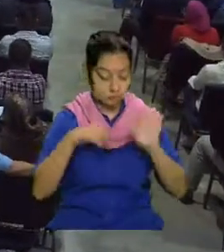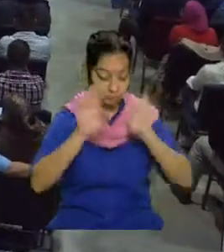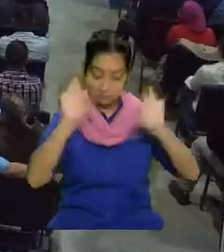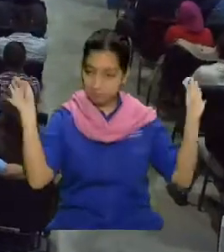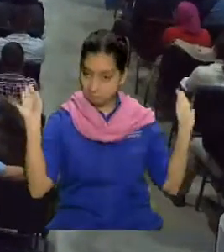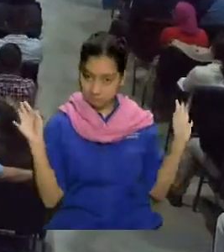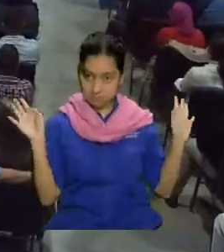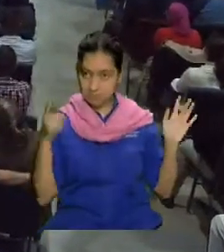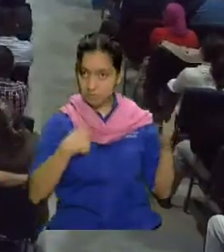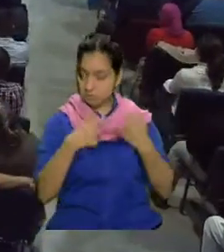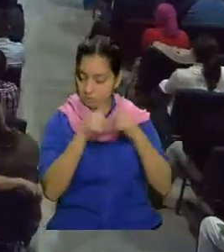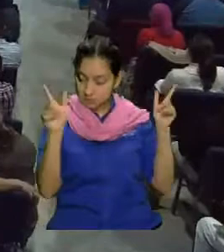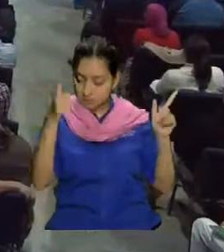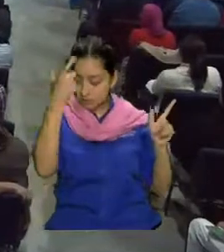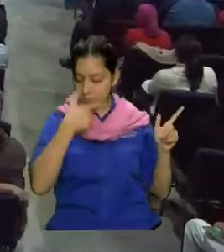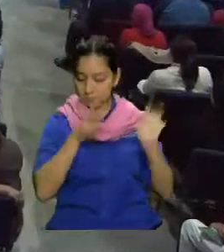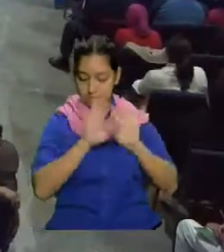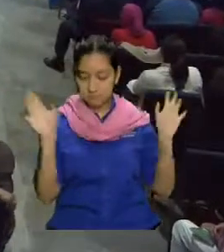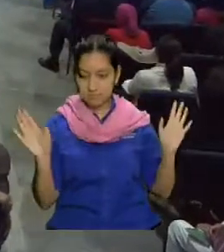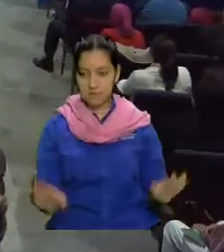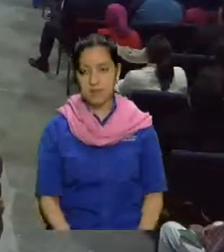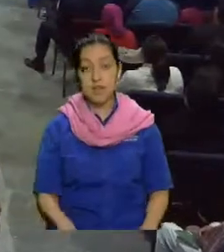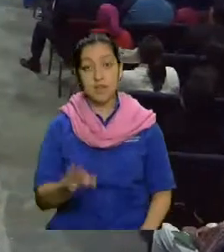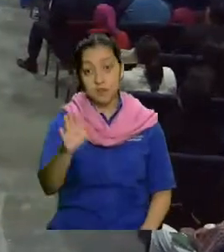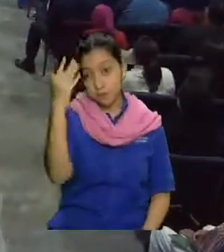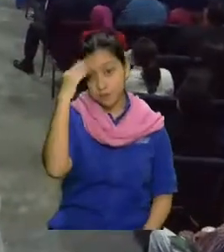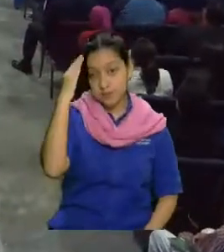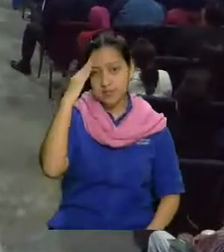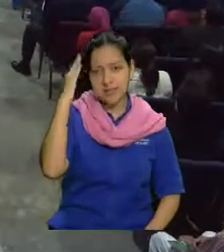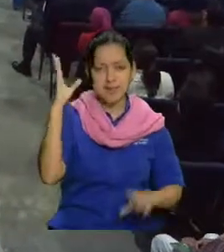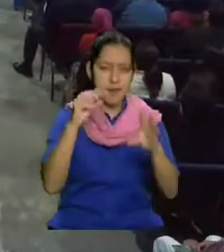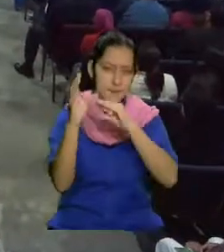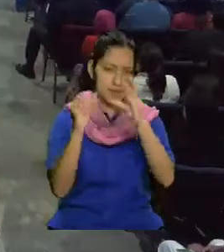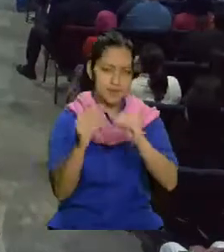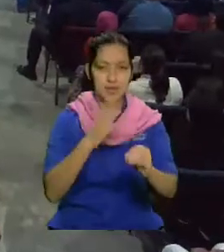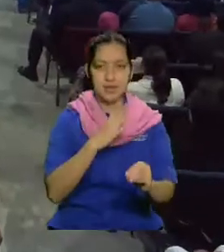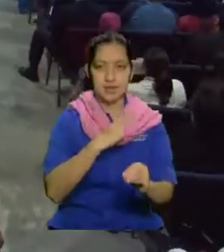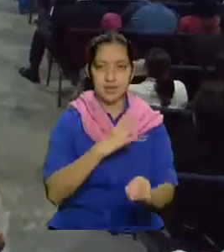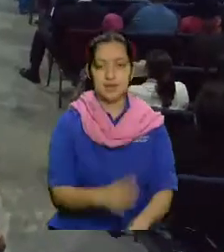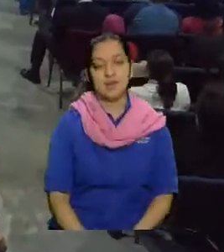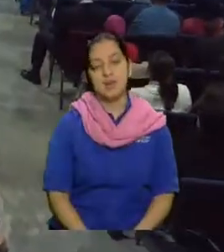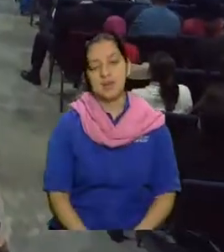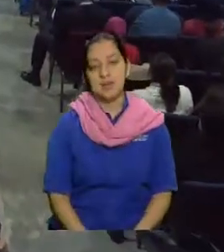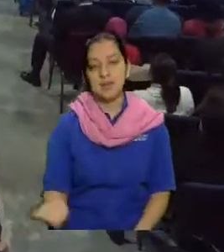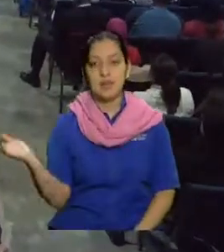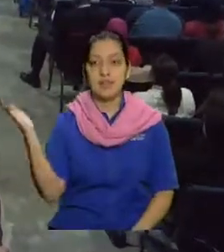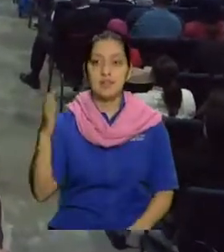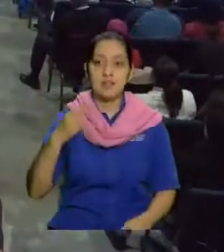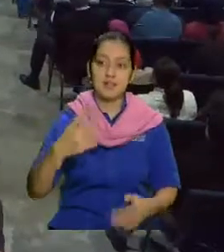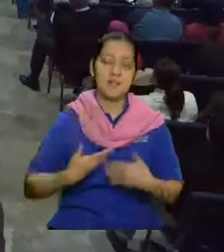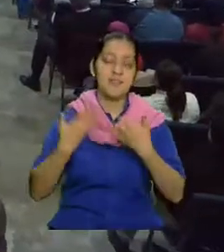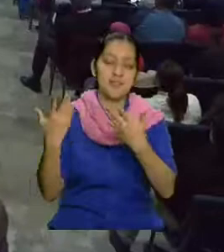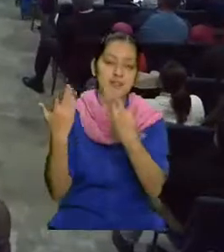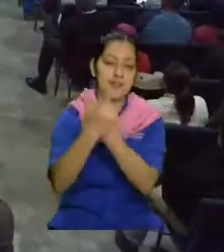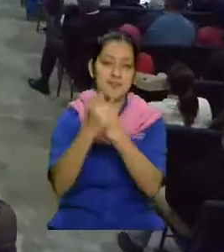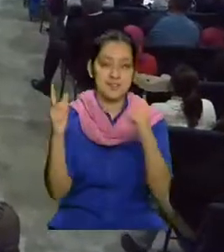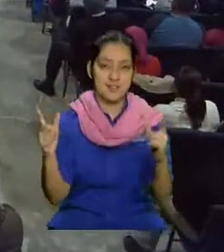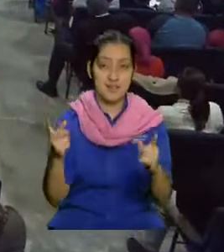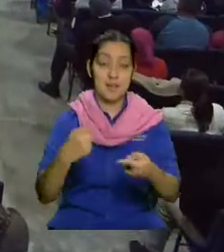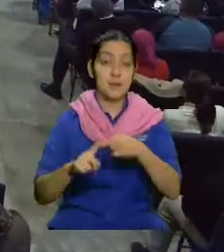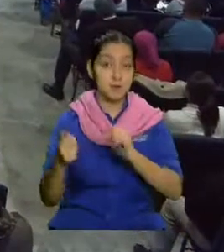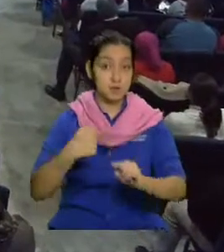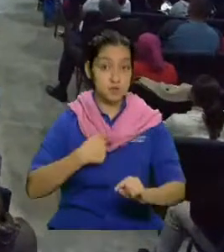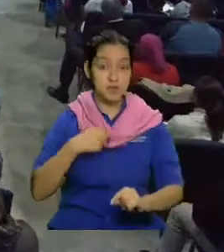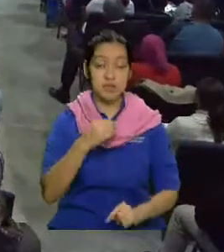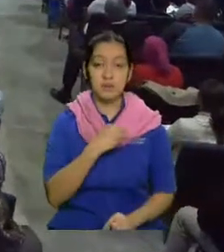sí, por eso no te he matado. Y usted sabe el diálogo que sostienen entre ellos y ya la deja ir. Pero a lo que yo voy,